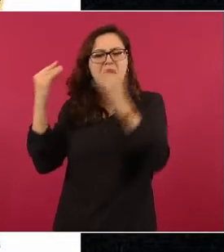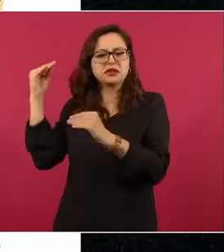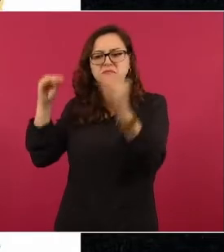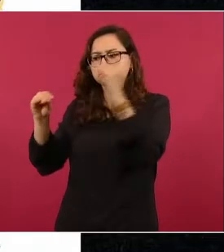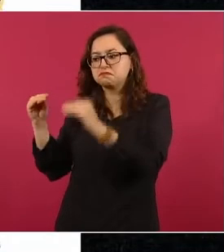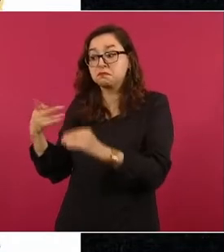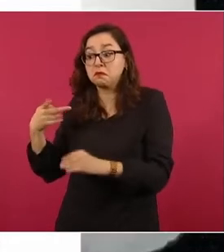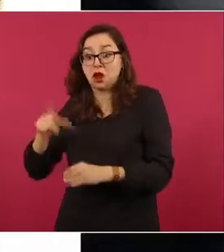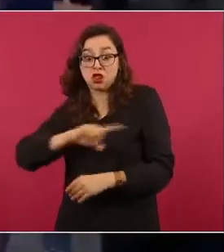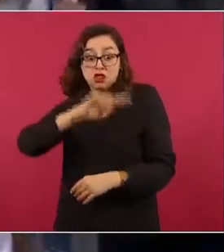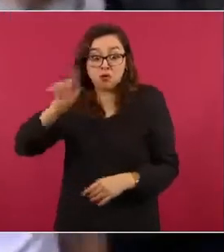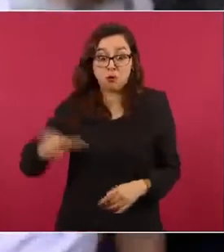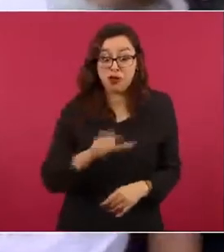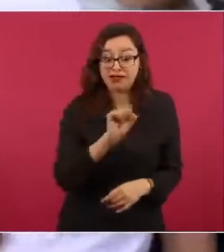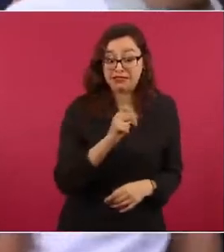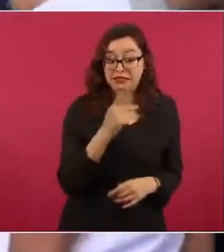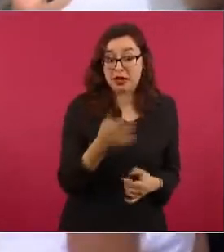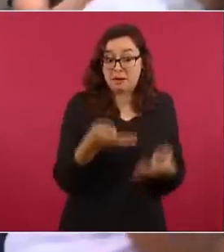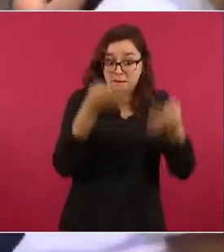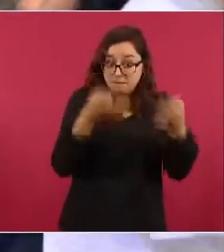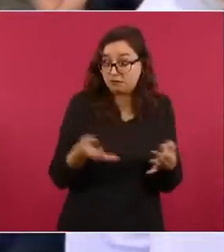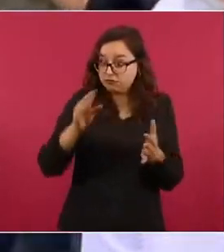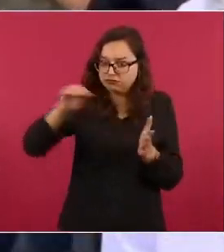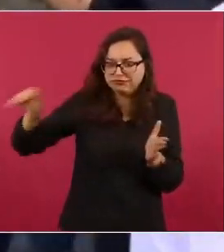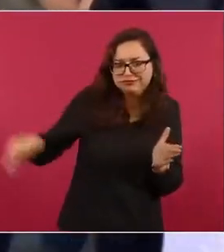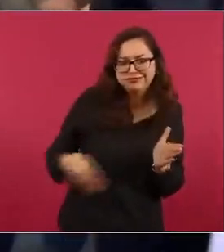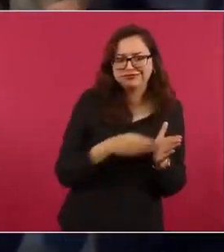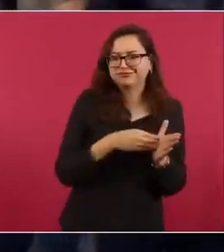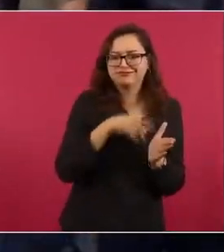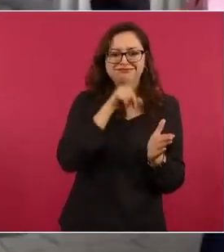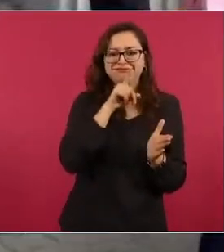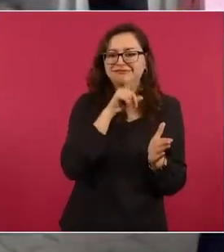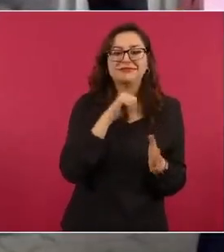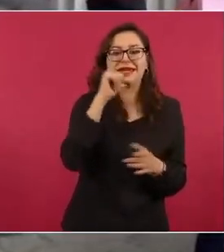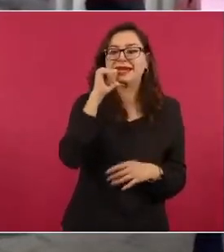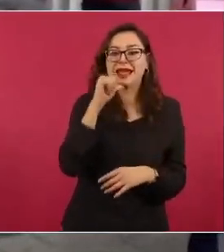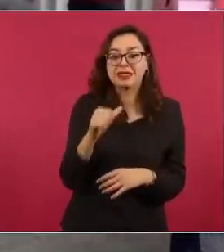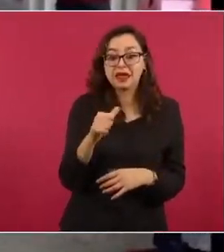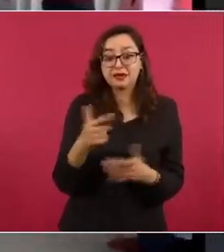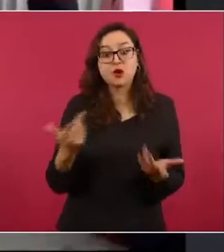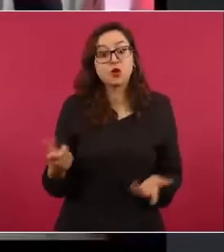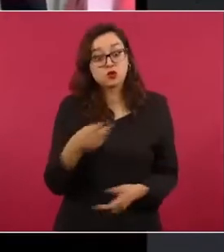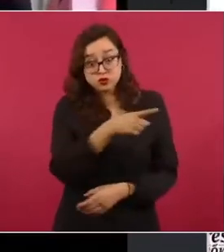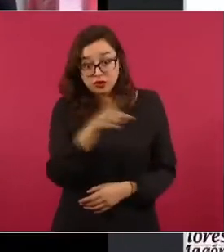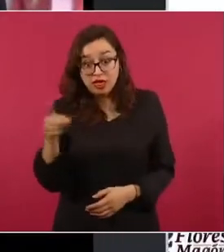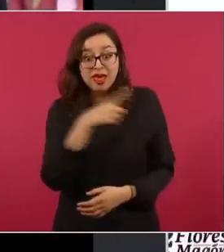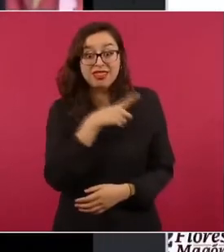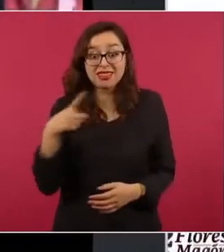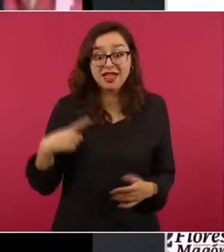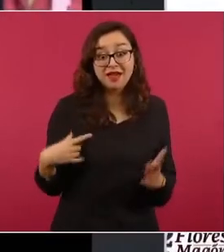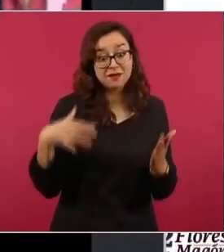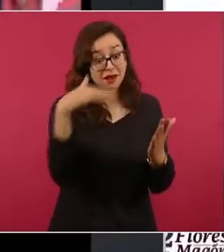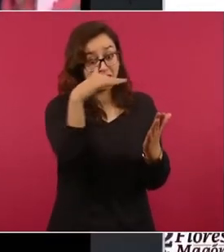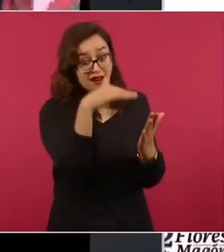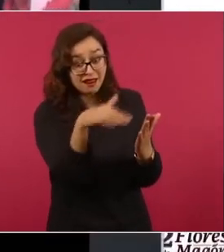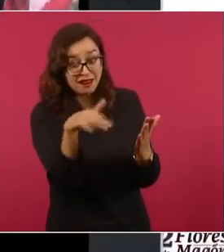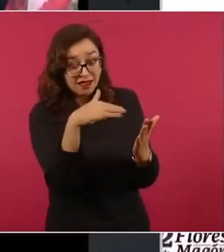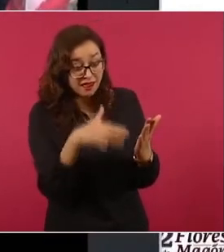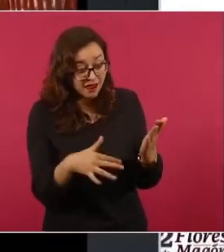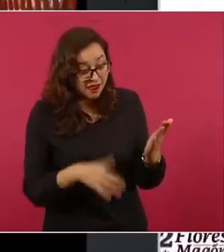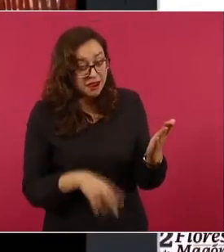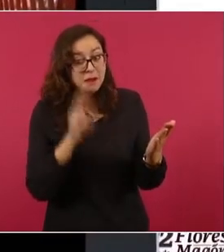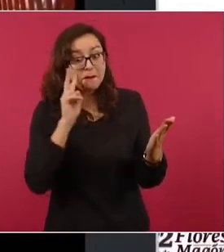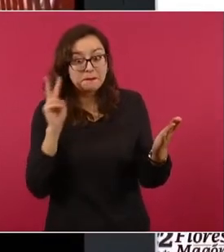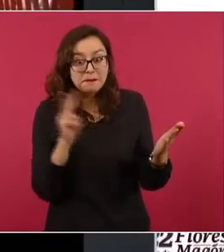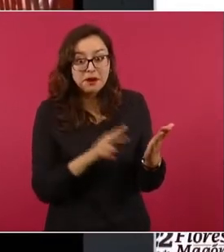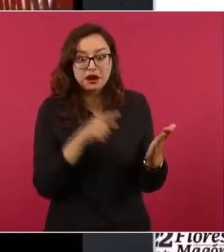en el Plan de la SED. La lectura del nuevo Plan permite entender que el objetivo no es crear súbditos leales, por el